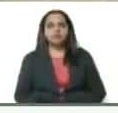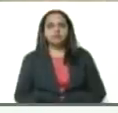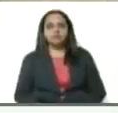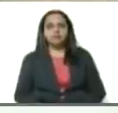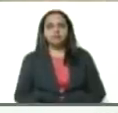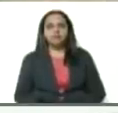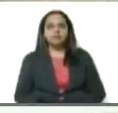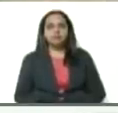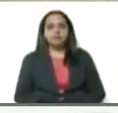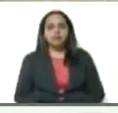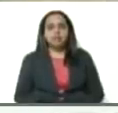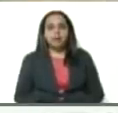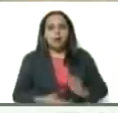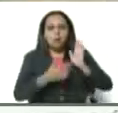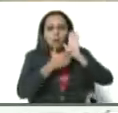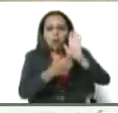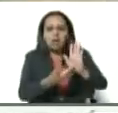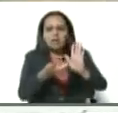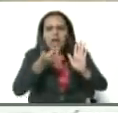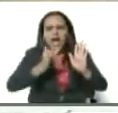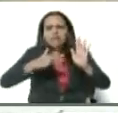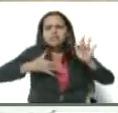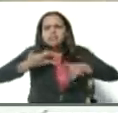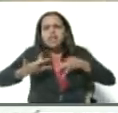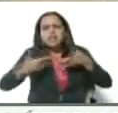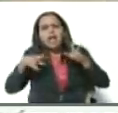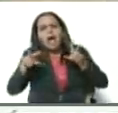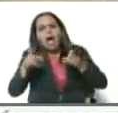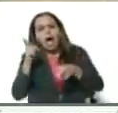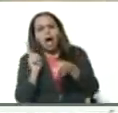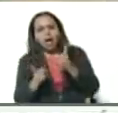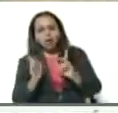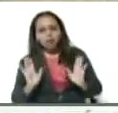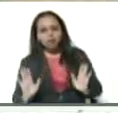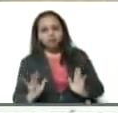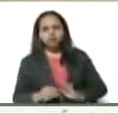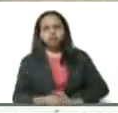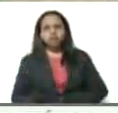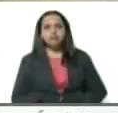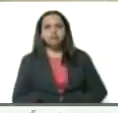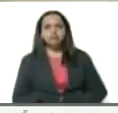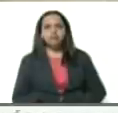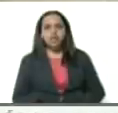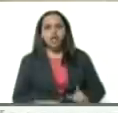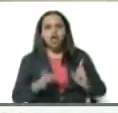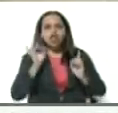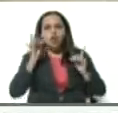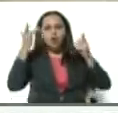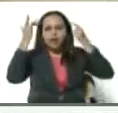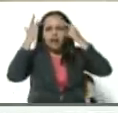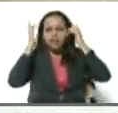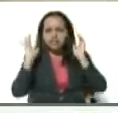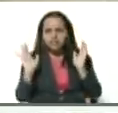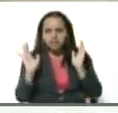Indica si tienes los siguientes síntomas. Entonces, aquí viene dolor de cabeza,